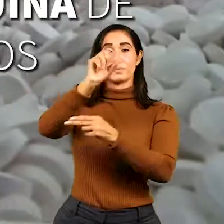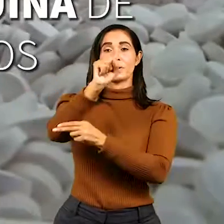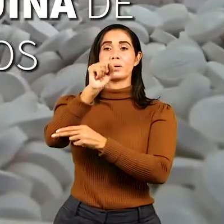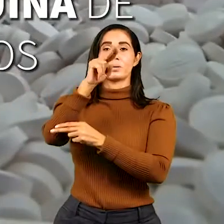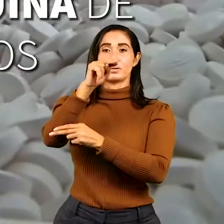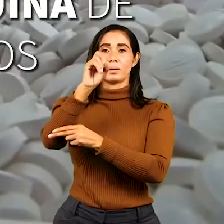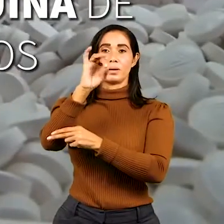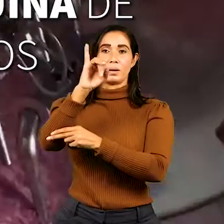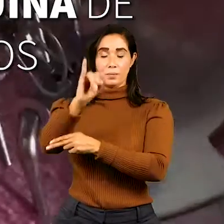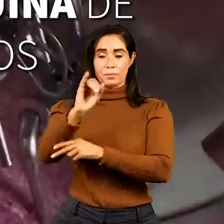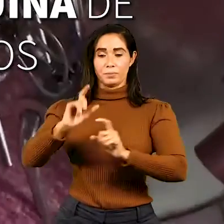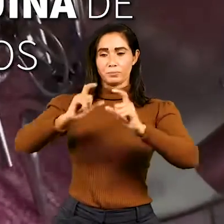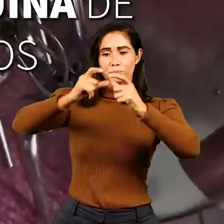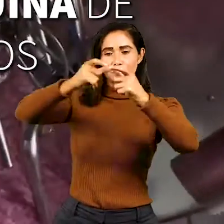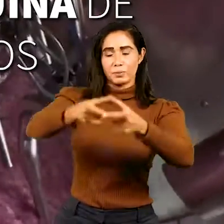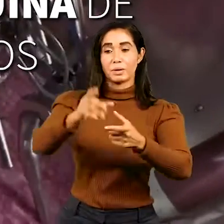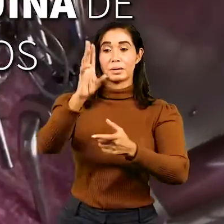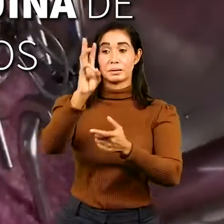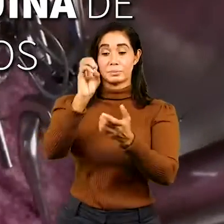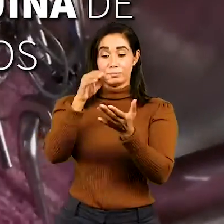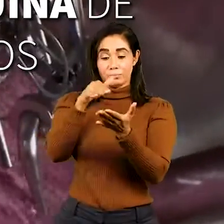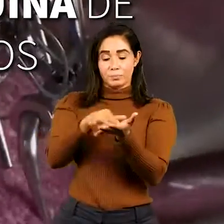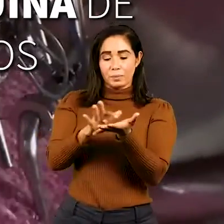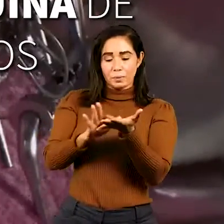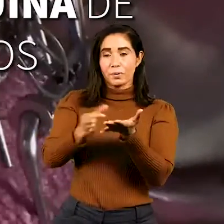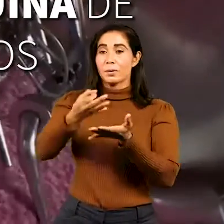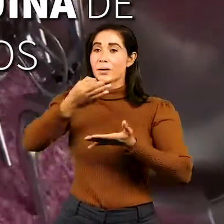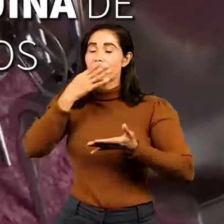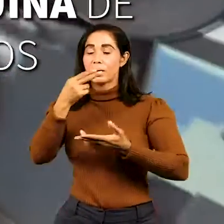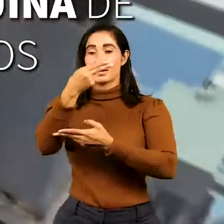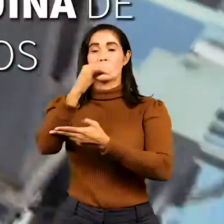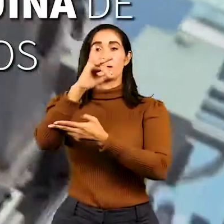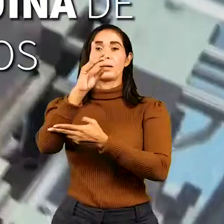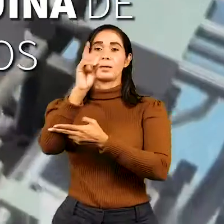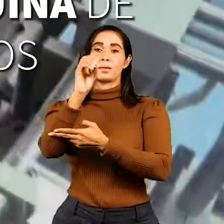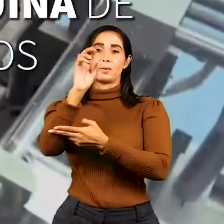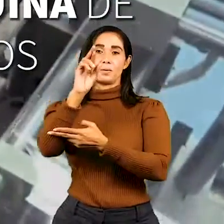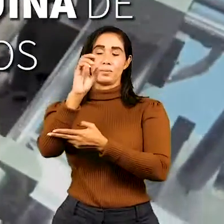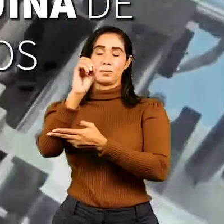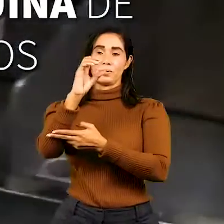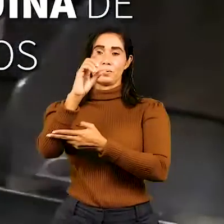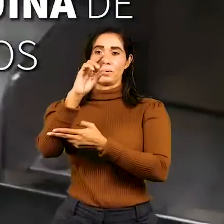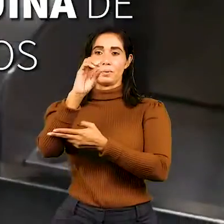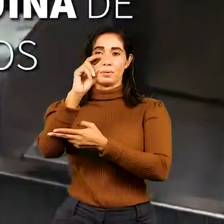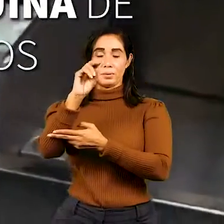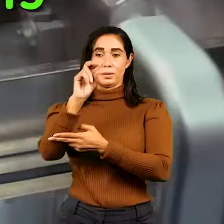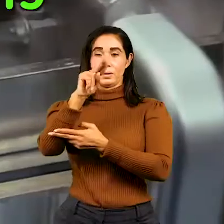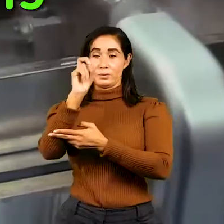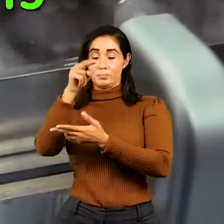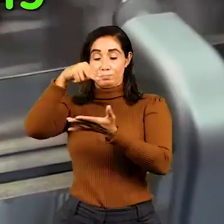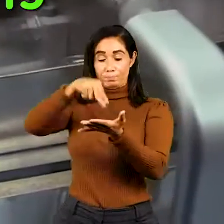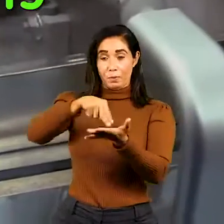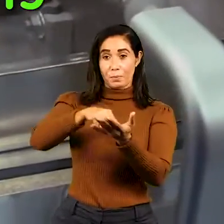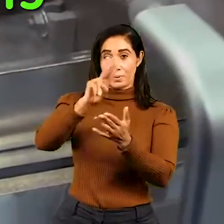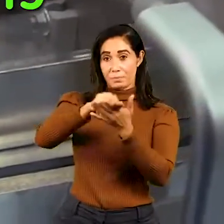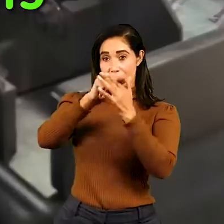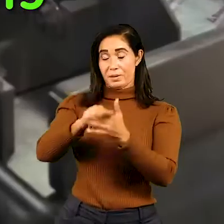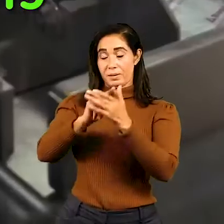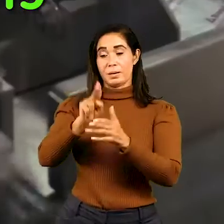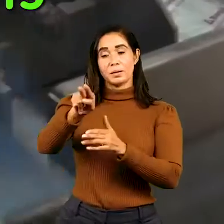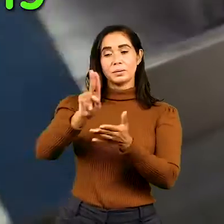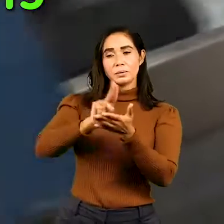la donación de 60.000 tabletas de hidroxicloroquina de 200 miligramos que serán usadas en el